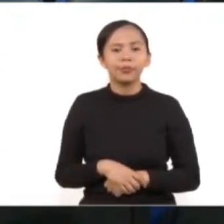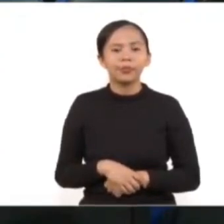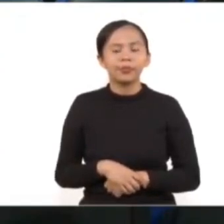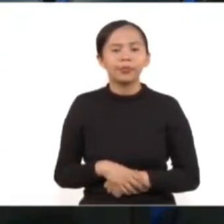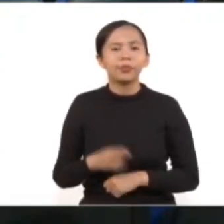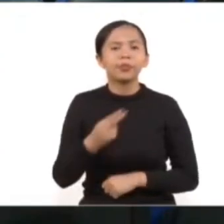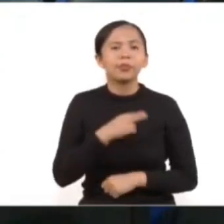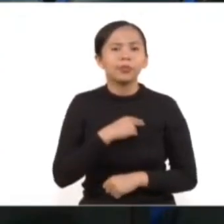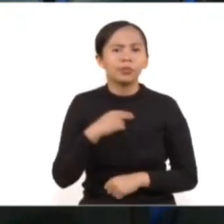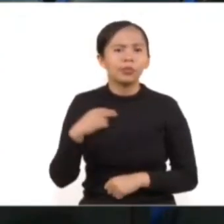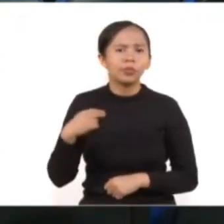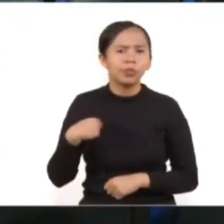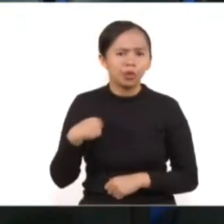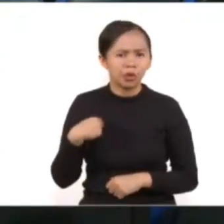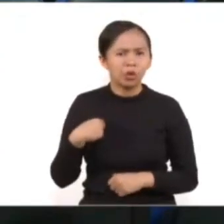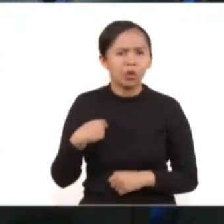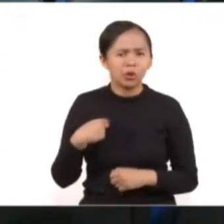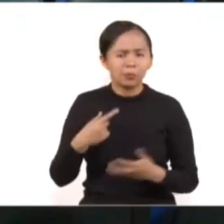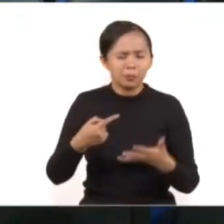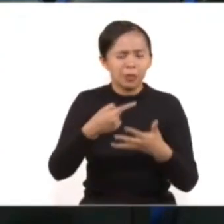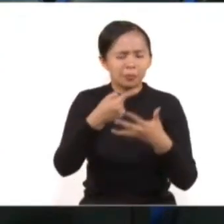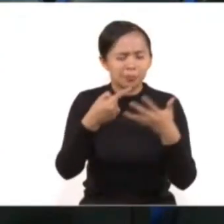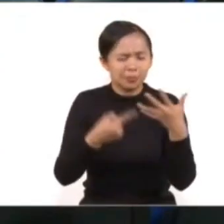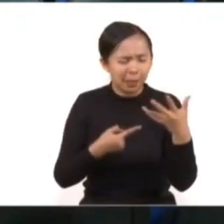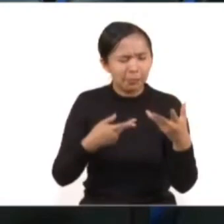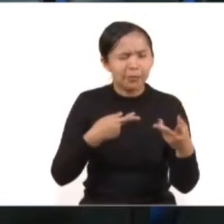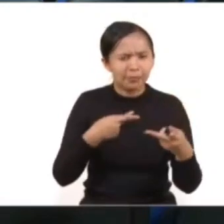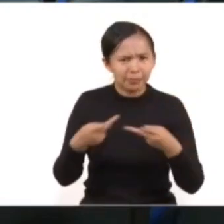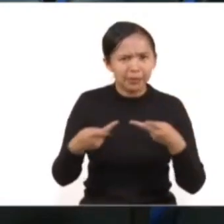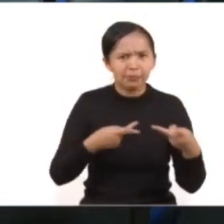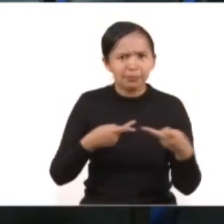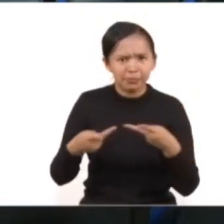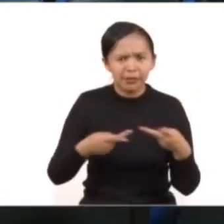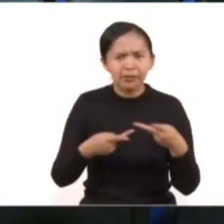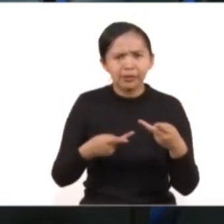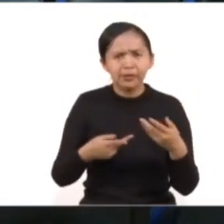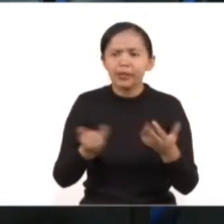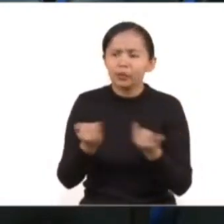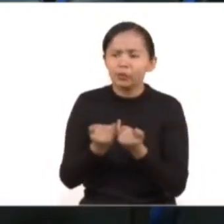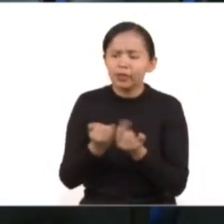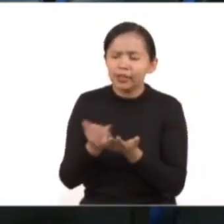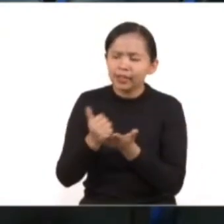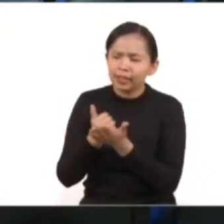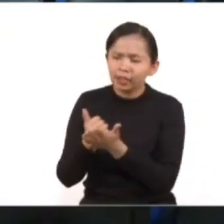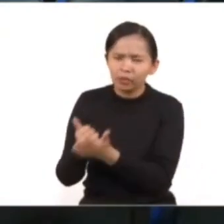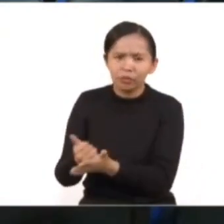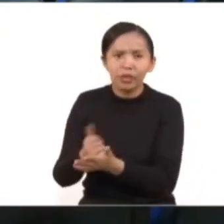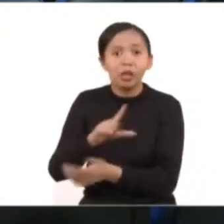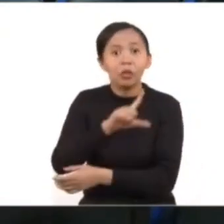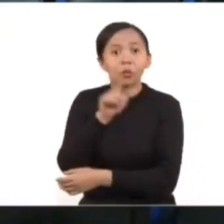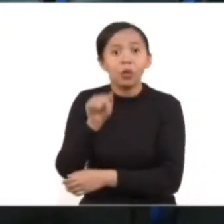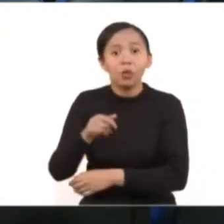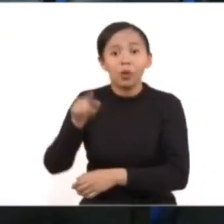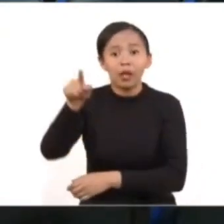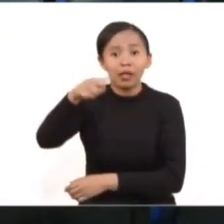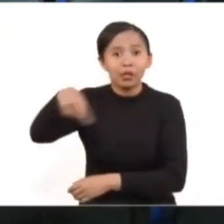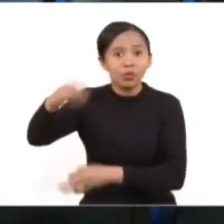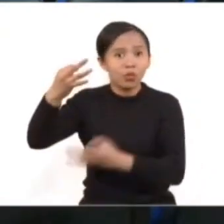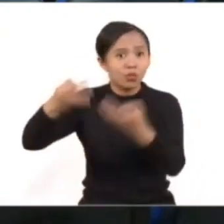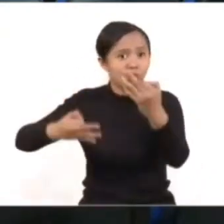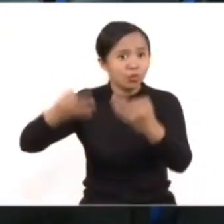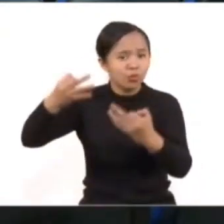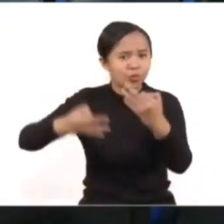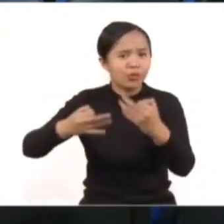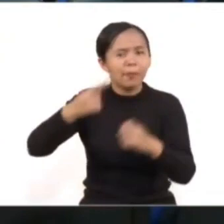Nosotros damos medidas de protección como ministerios públicos y acudimos también a los jueces para que ellos